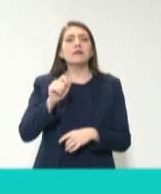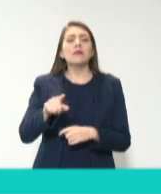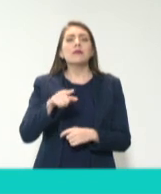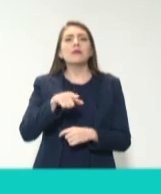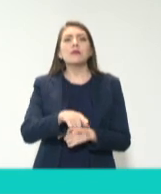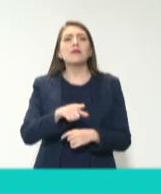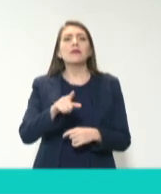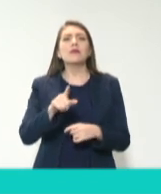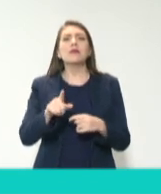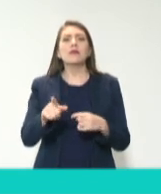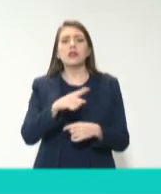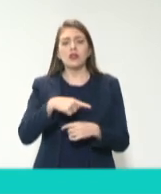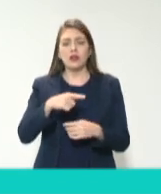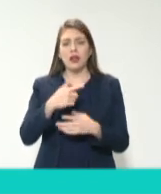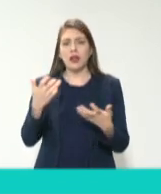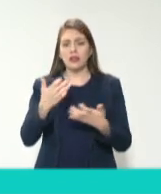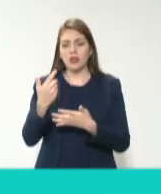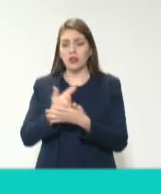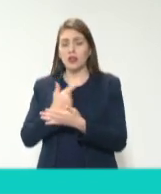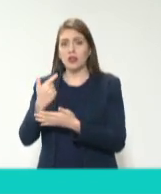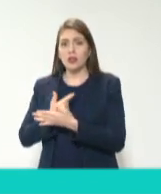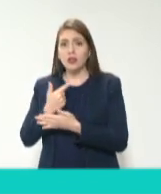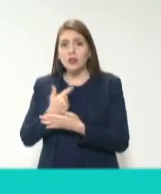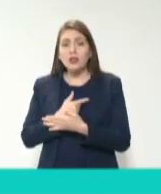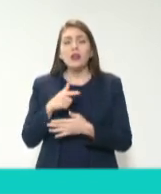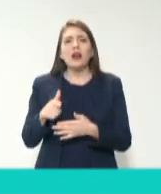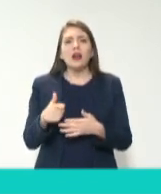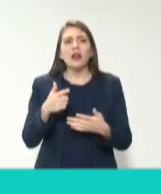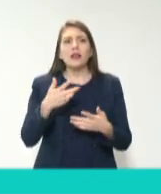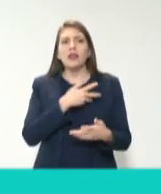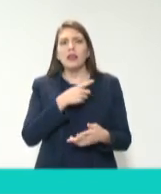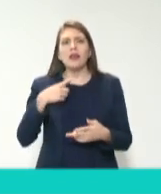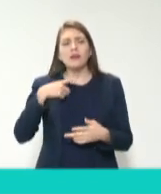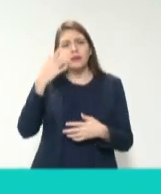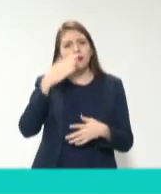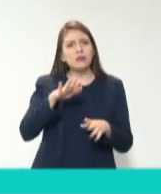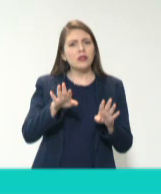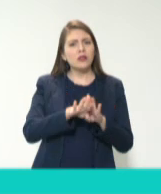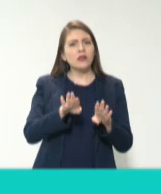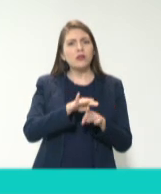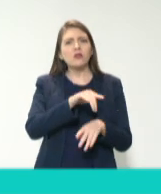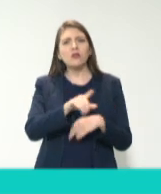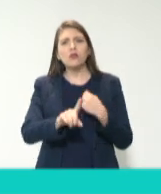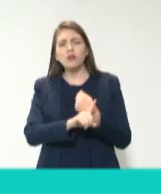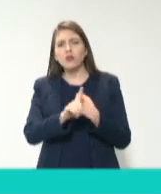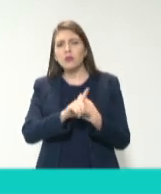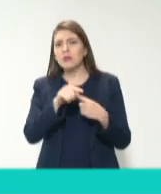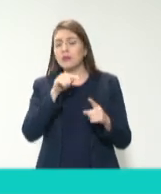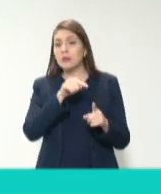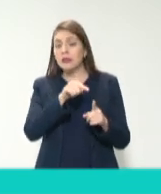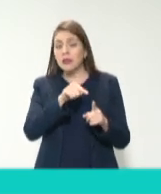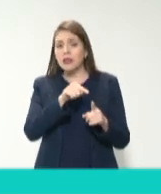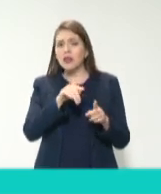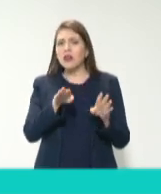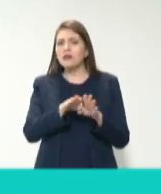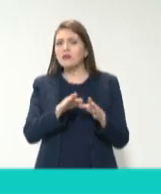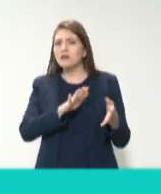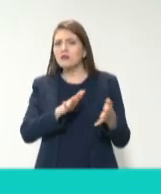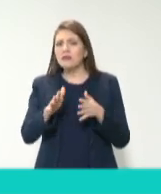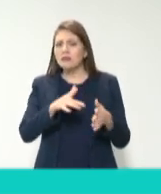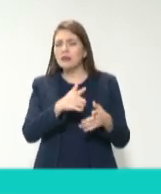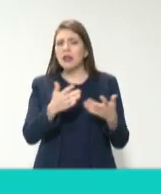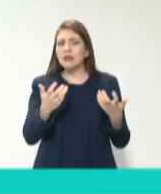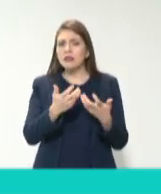los contadores lo que hacemos es una valoración de riesgos. El riesgo está ahí, cómo lo valoró y entonces ante eso,